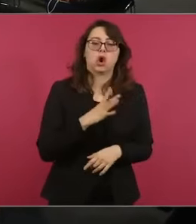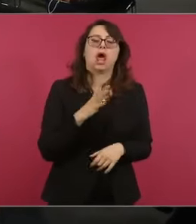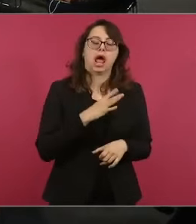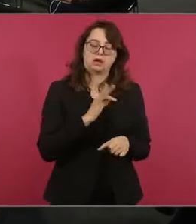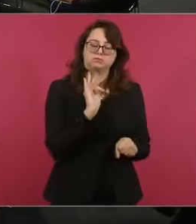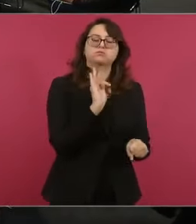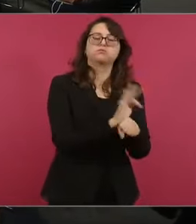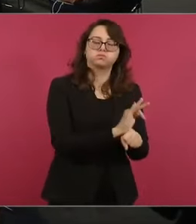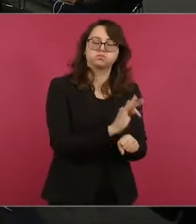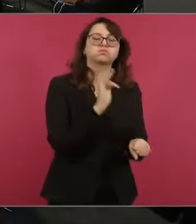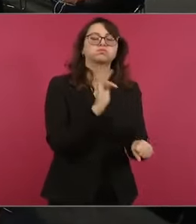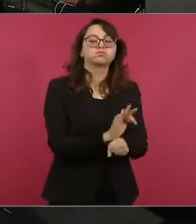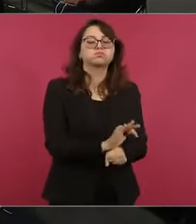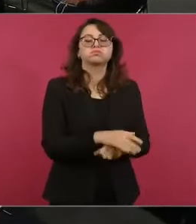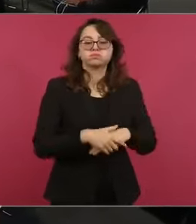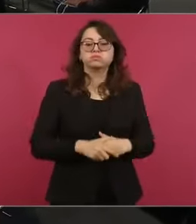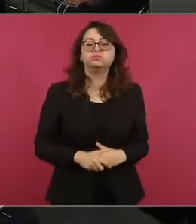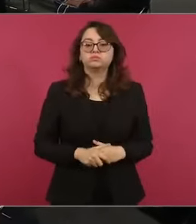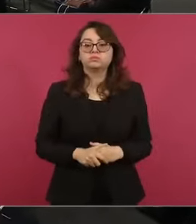a trabajar.